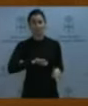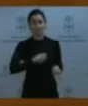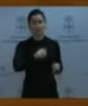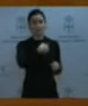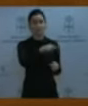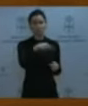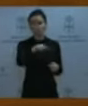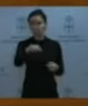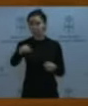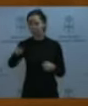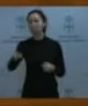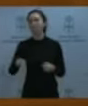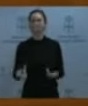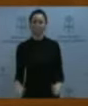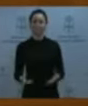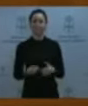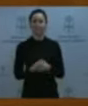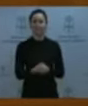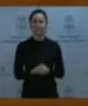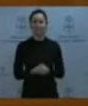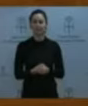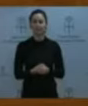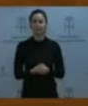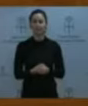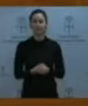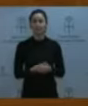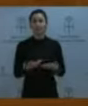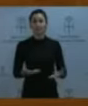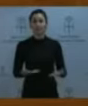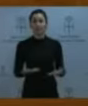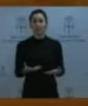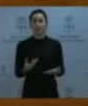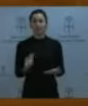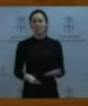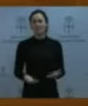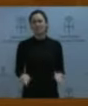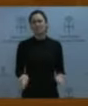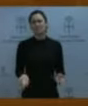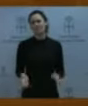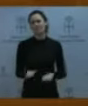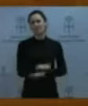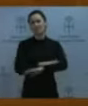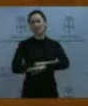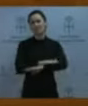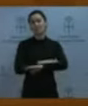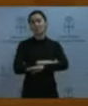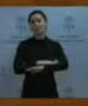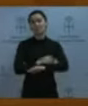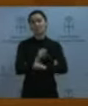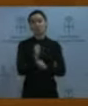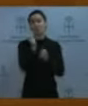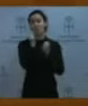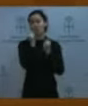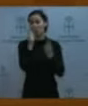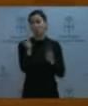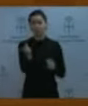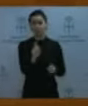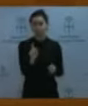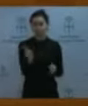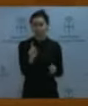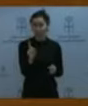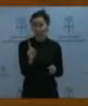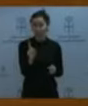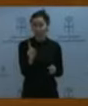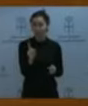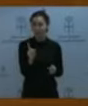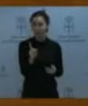miren, hay una cosa que ha sido el funcionamiento paquidérmico de la Administración, que es que ustedes nos han enterado de que venimos de una